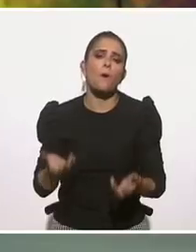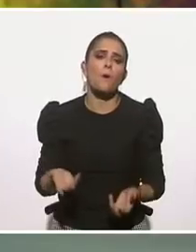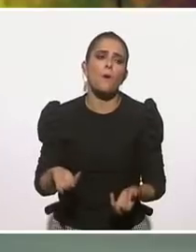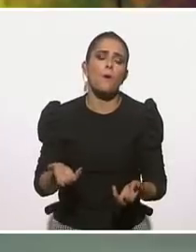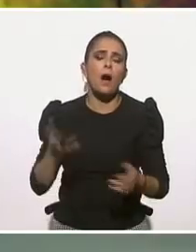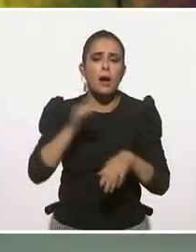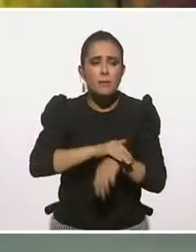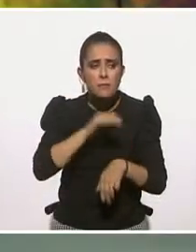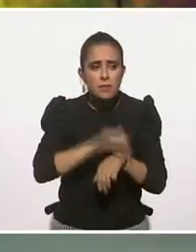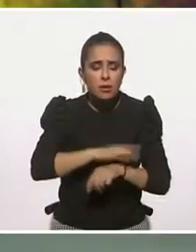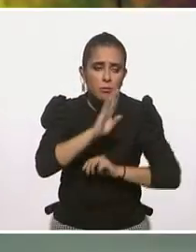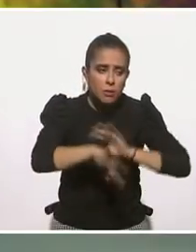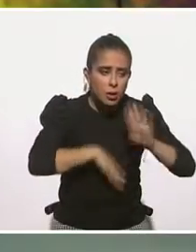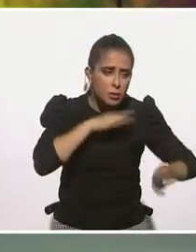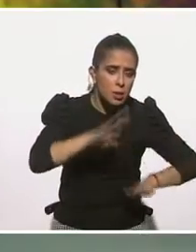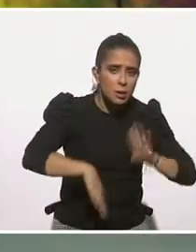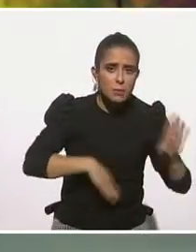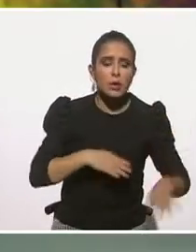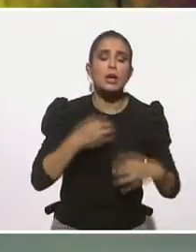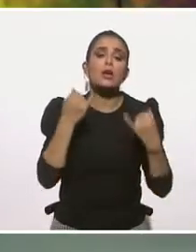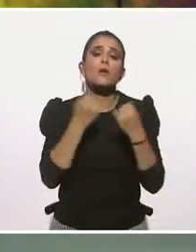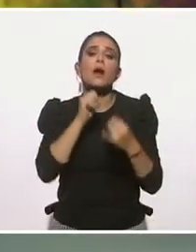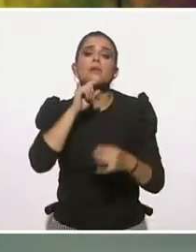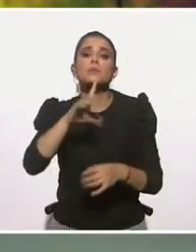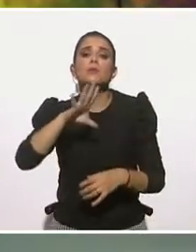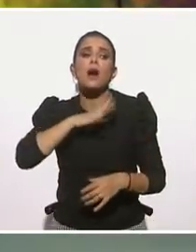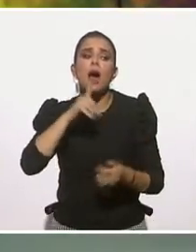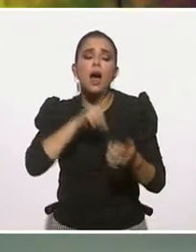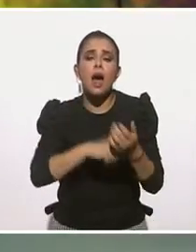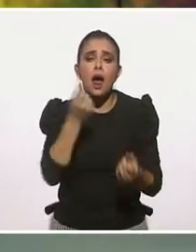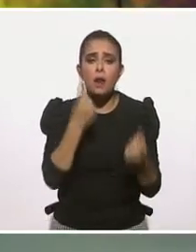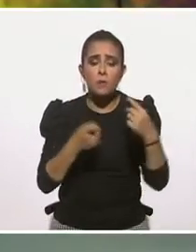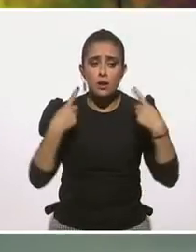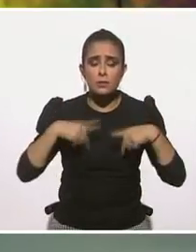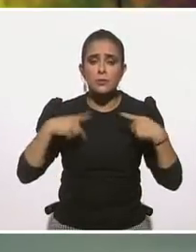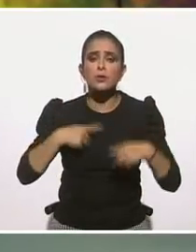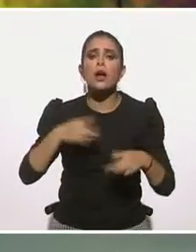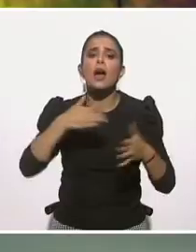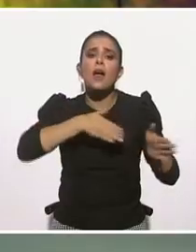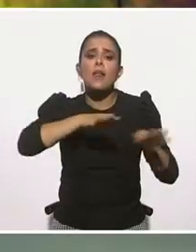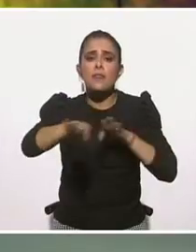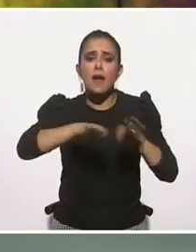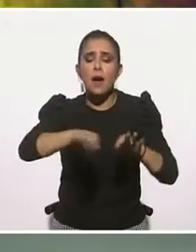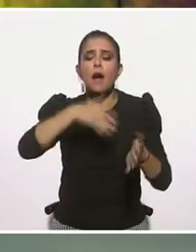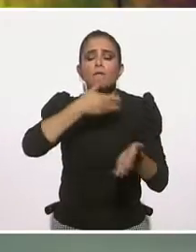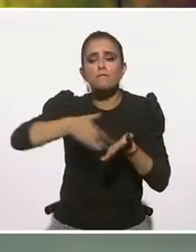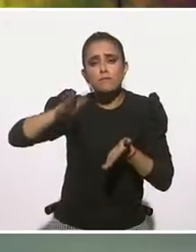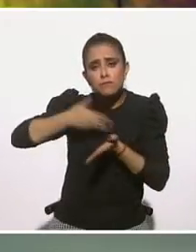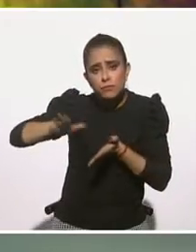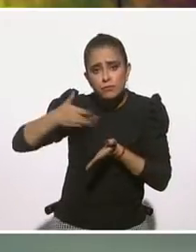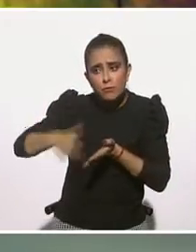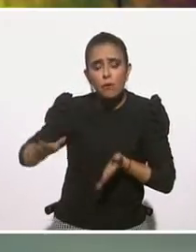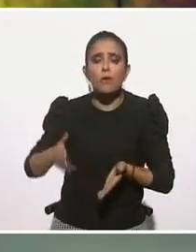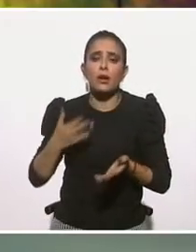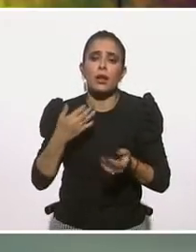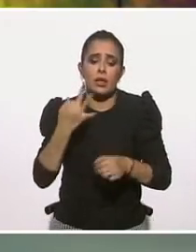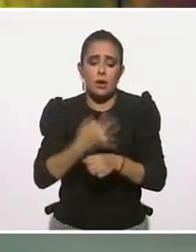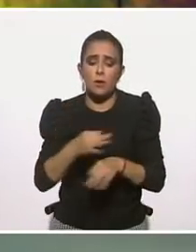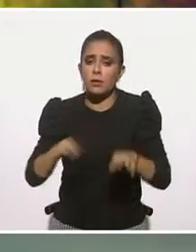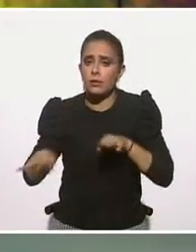nos preguntan sobre la parte de trabajo. Aquellos que habían perdido o que no tienen actualmente